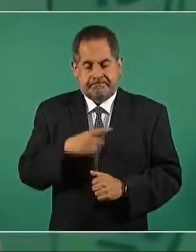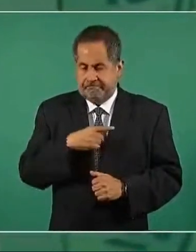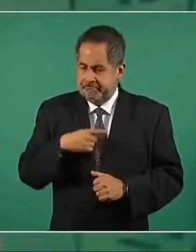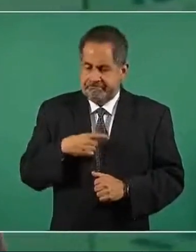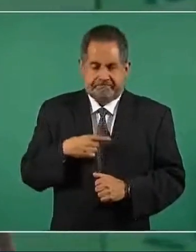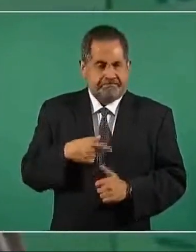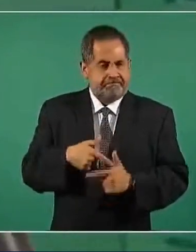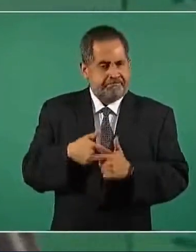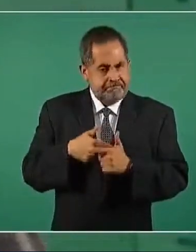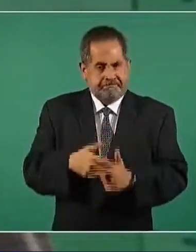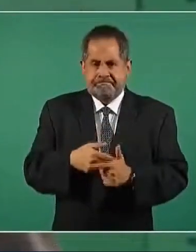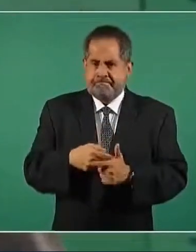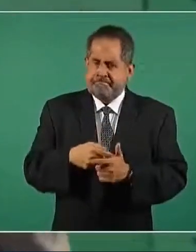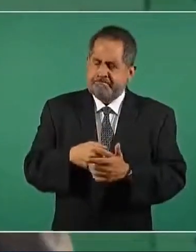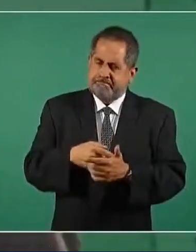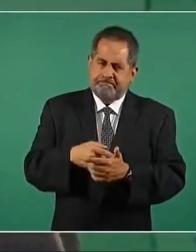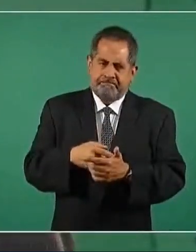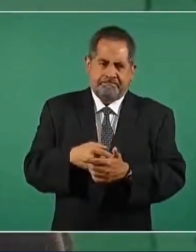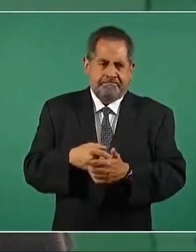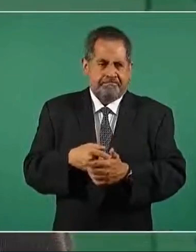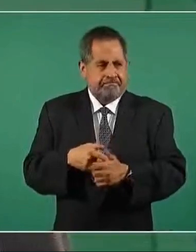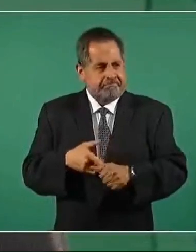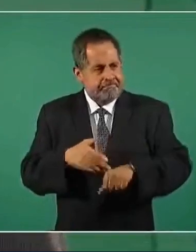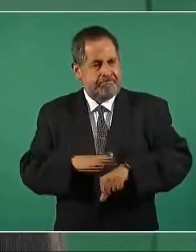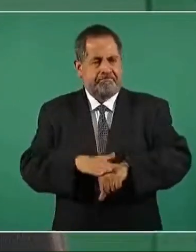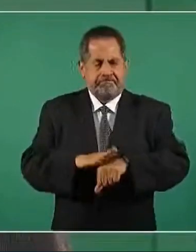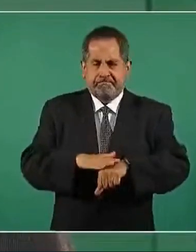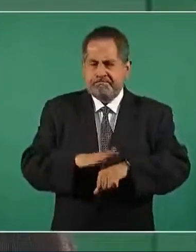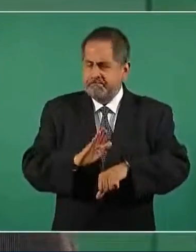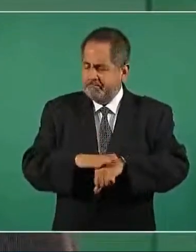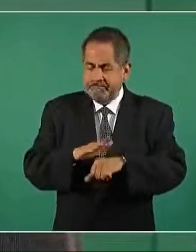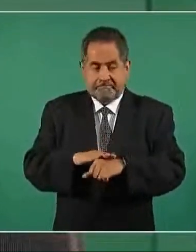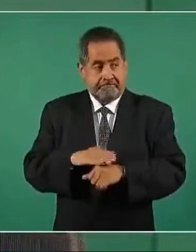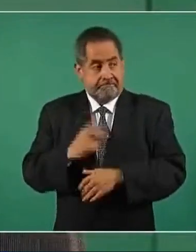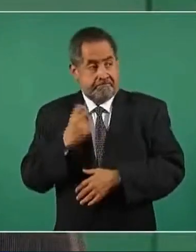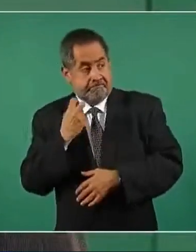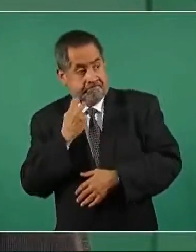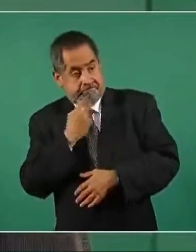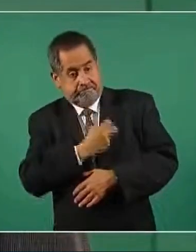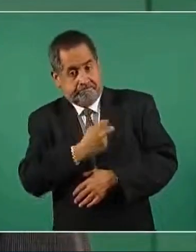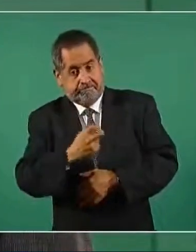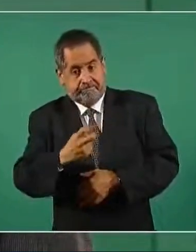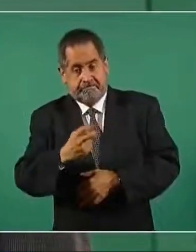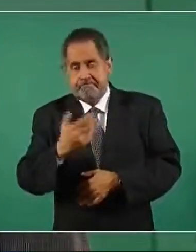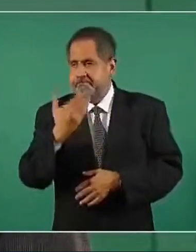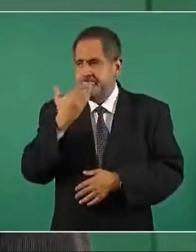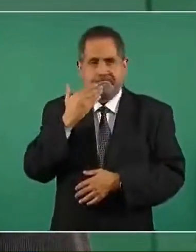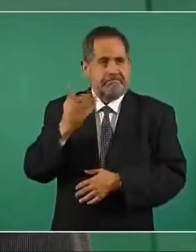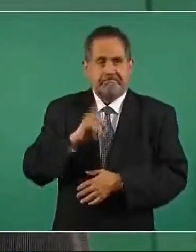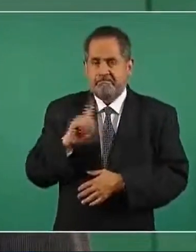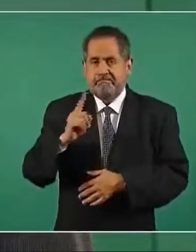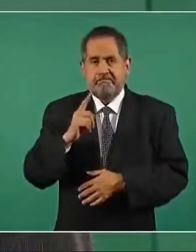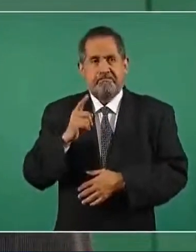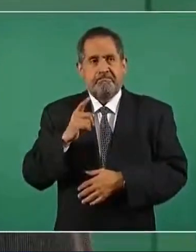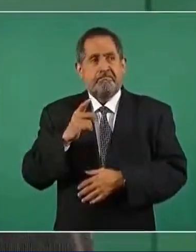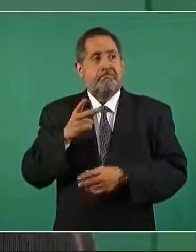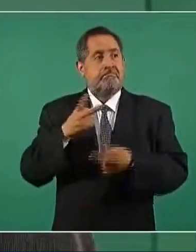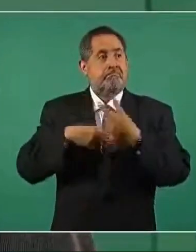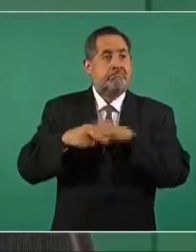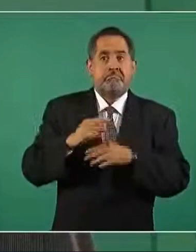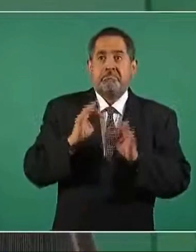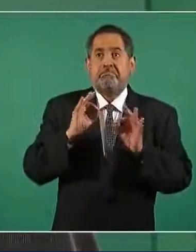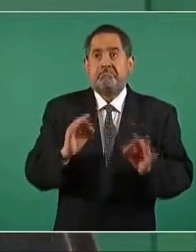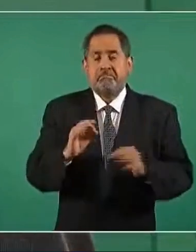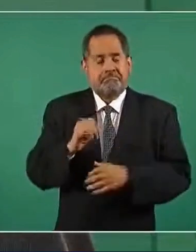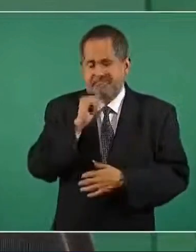señalando que eso no lleva a nada bueno, la corrupción no